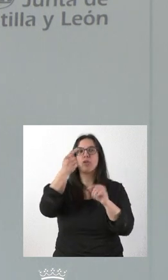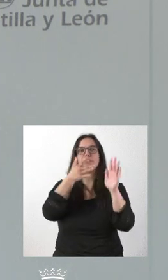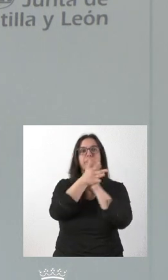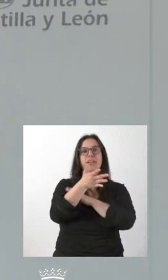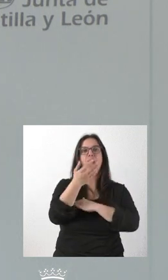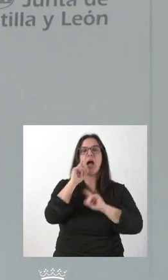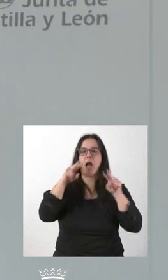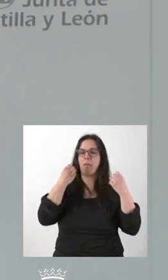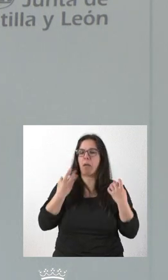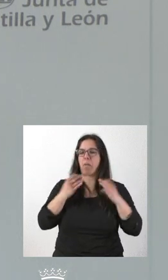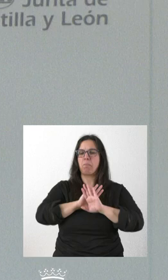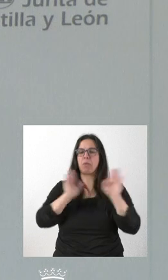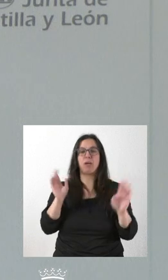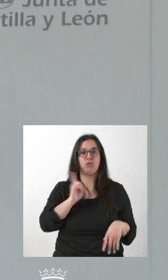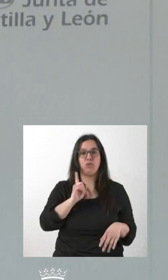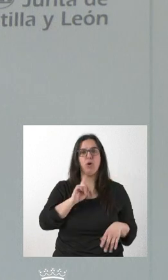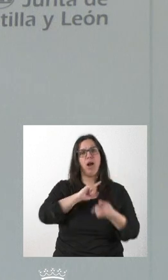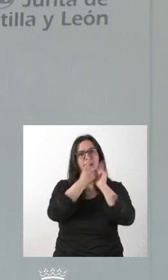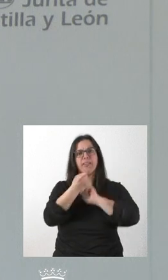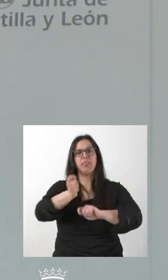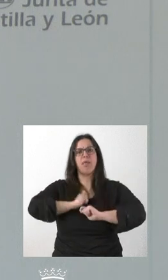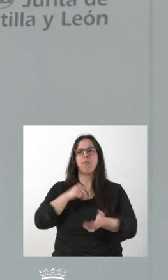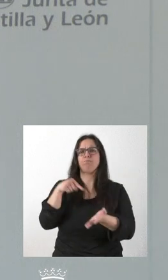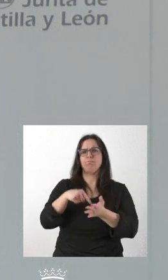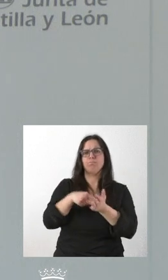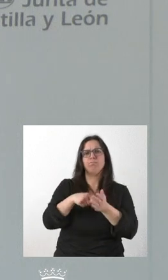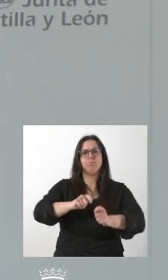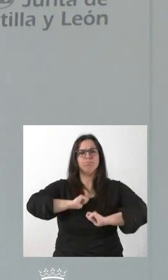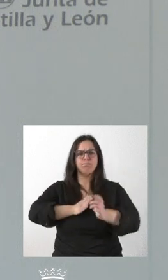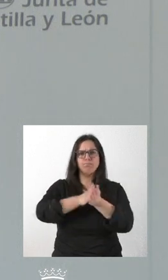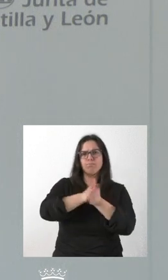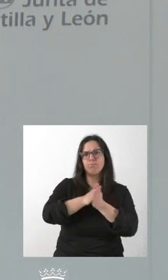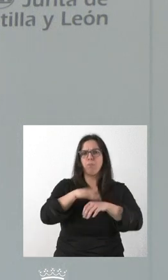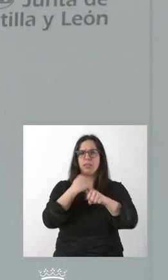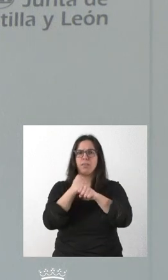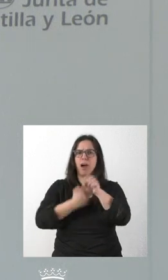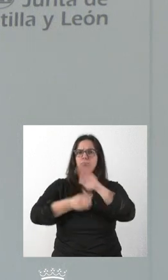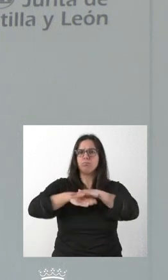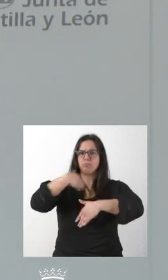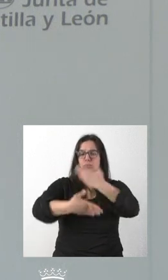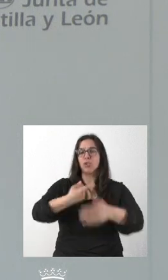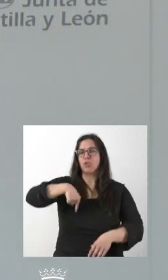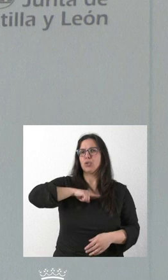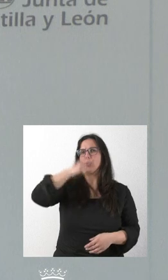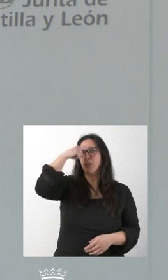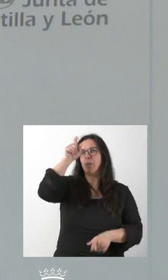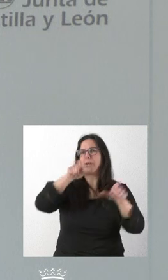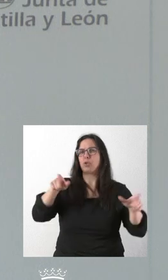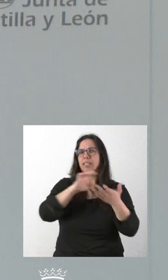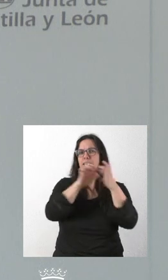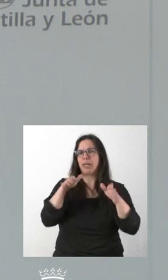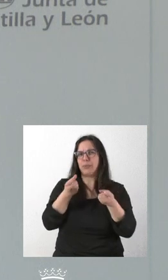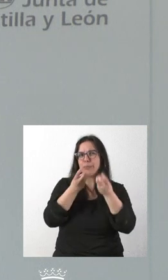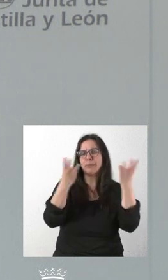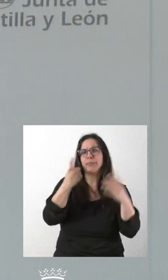autocomplacencia, sino todo lo contrario, a la exigencia, al estímulo y a seguir trabajando. Somos conscientes de que son muchas las personas de Castilla y León que pasan